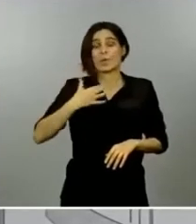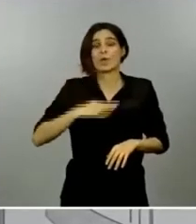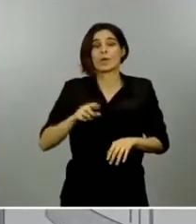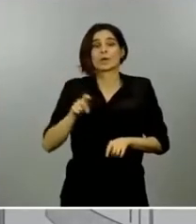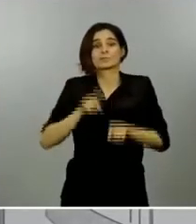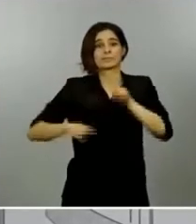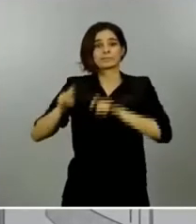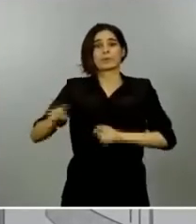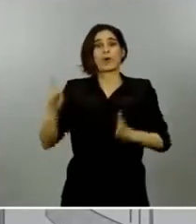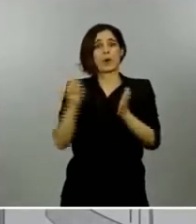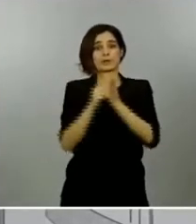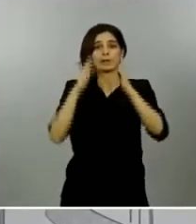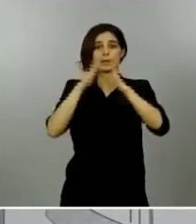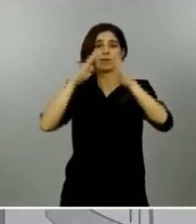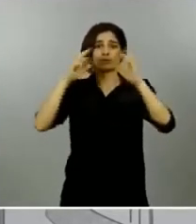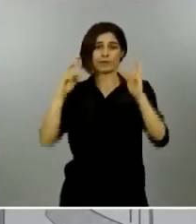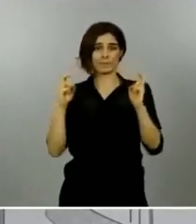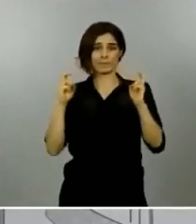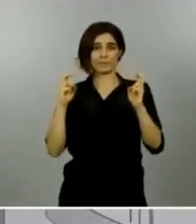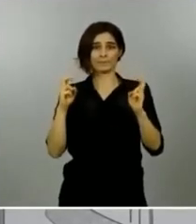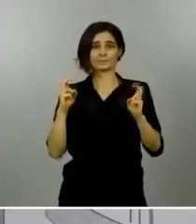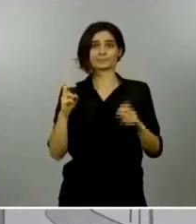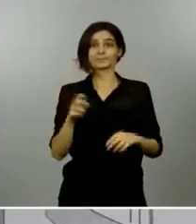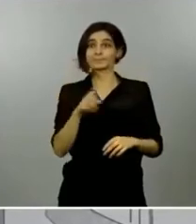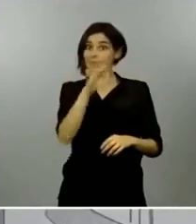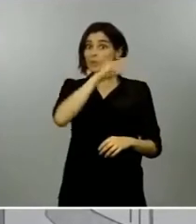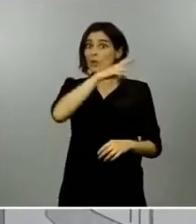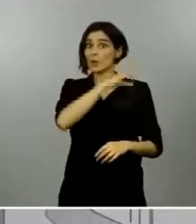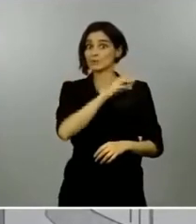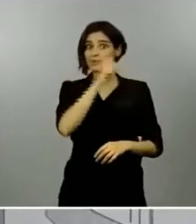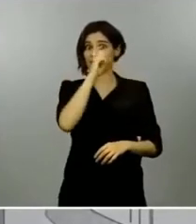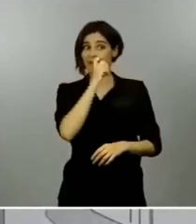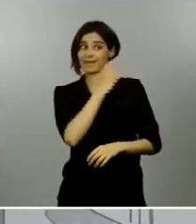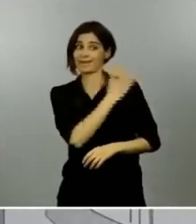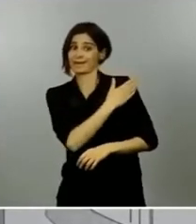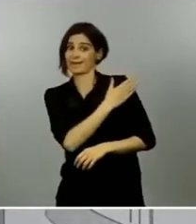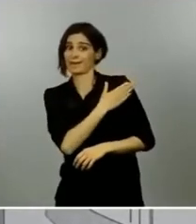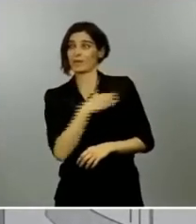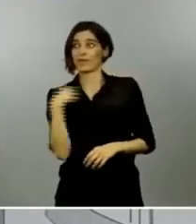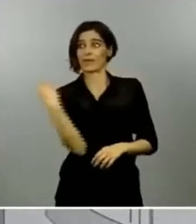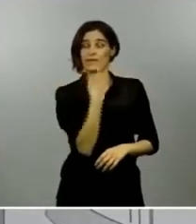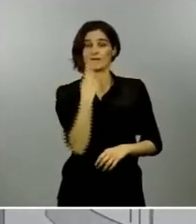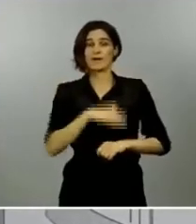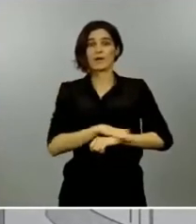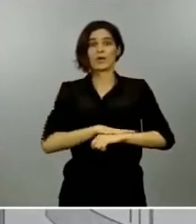recordaba que los gobiernos debemos garantizar una vigilancia firme del cumplimiento de las normas.